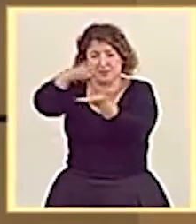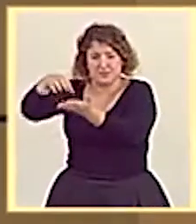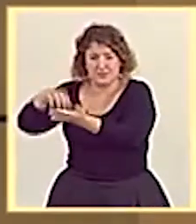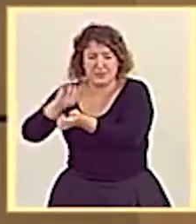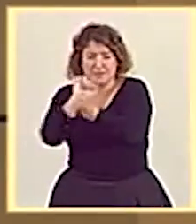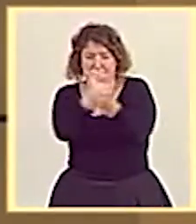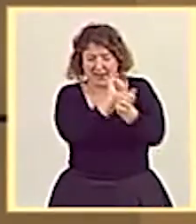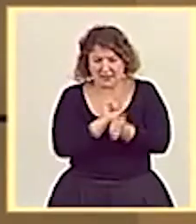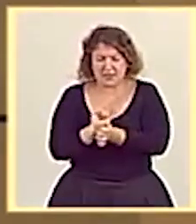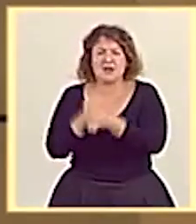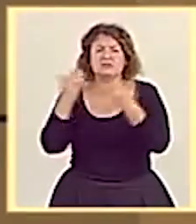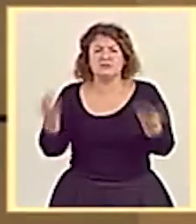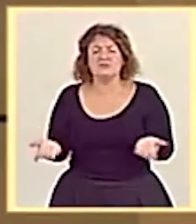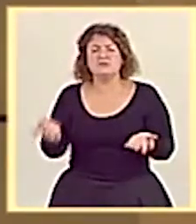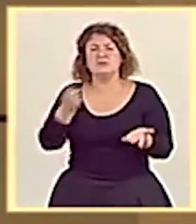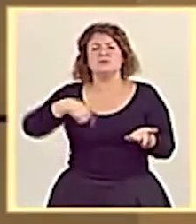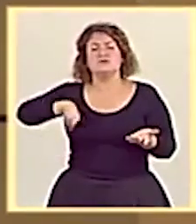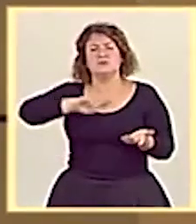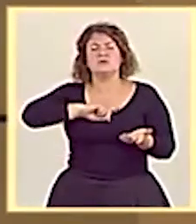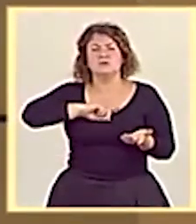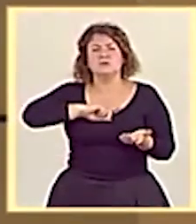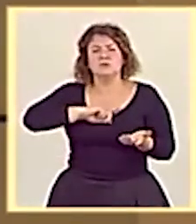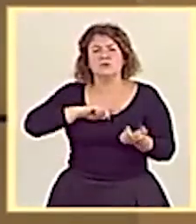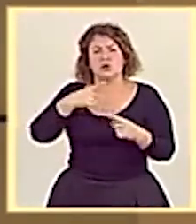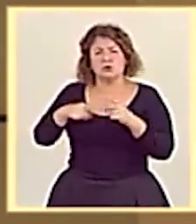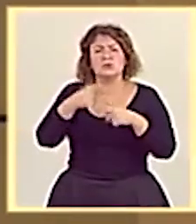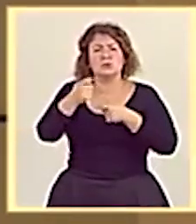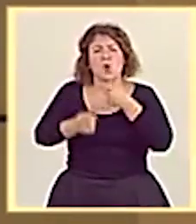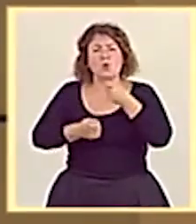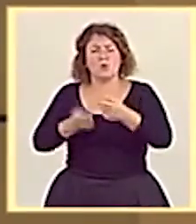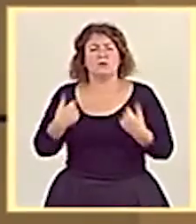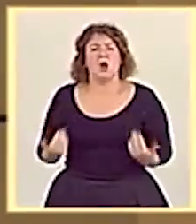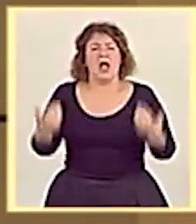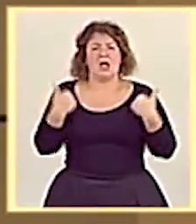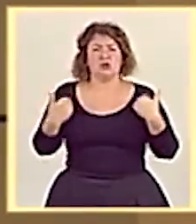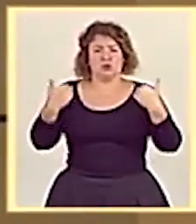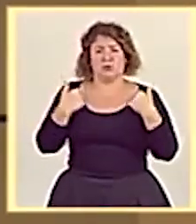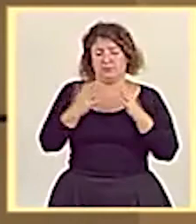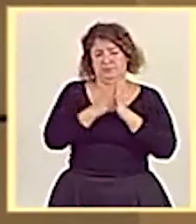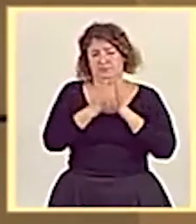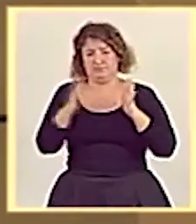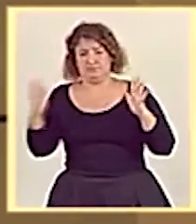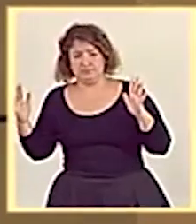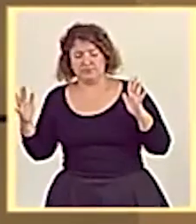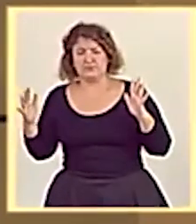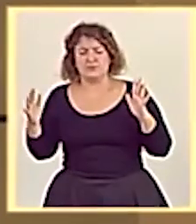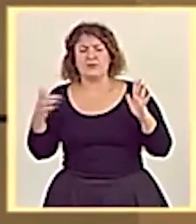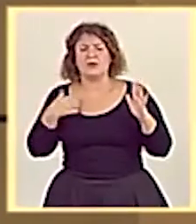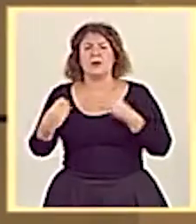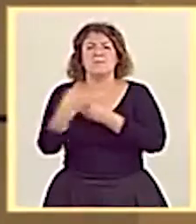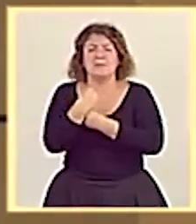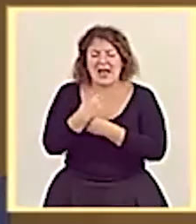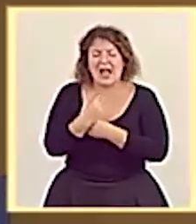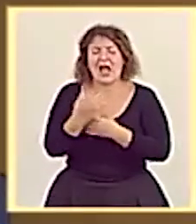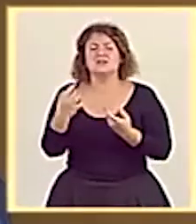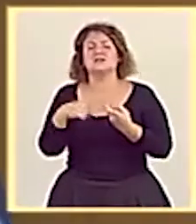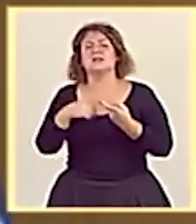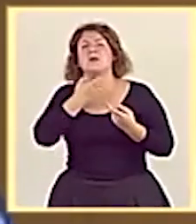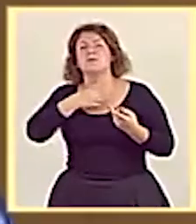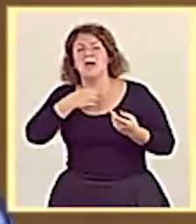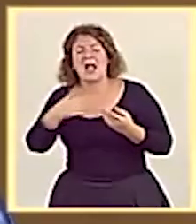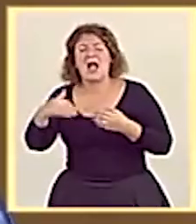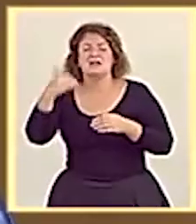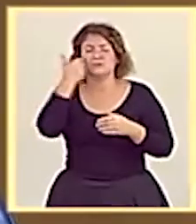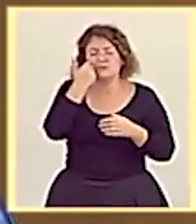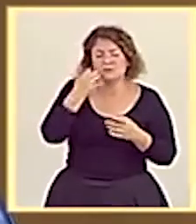otras a las que hemos ido asumiendo parcialmente a lo largo del tiempo. Becas, políticas activas de empleo, sanidad